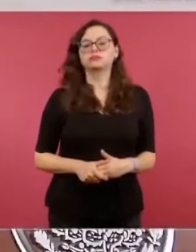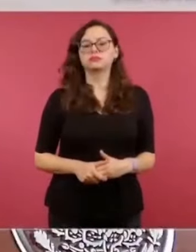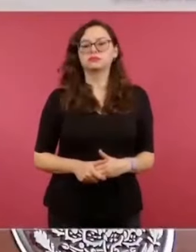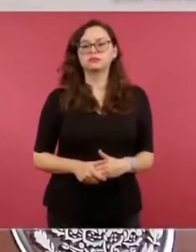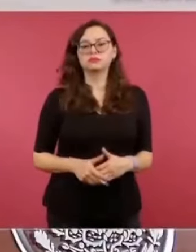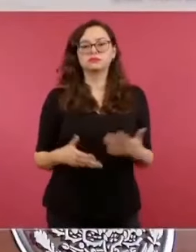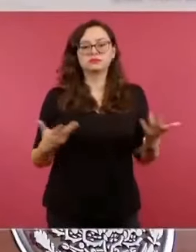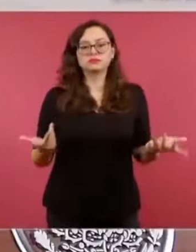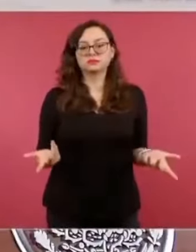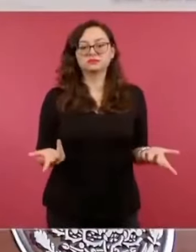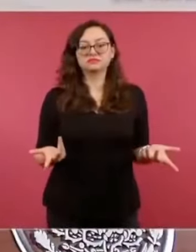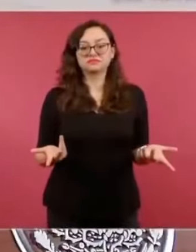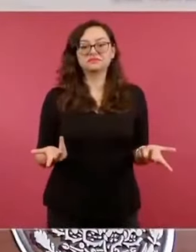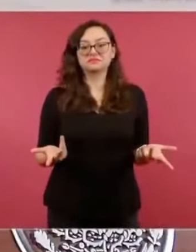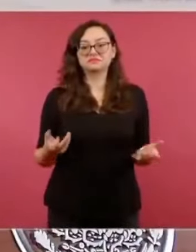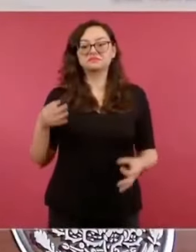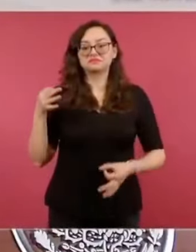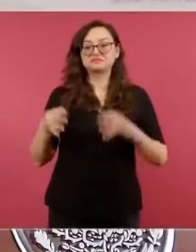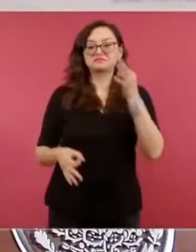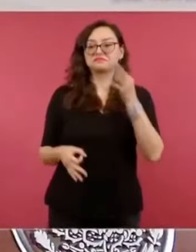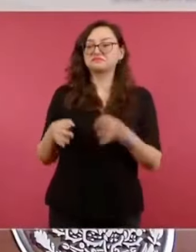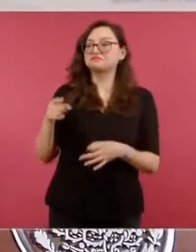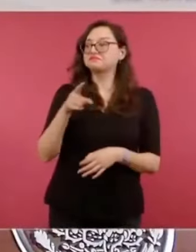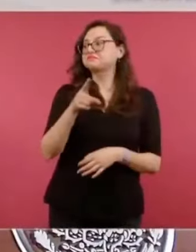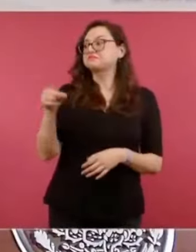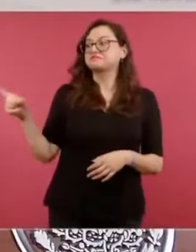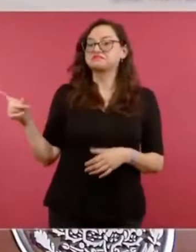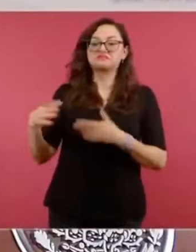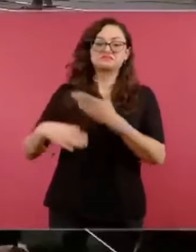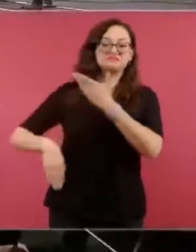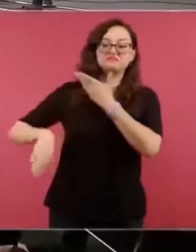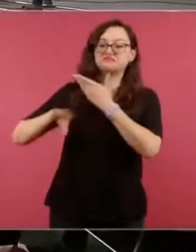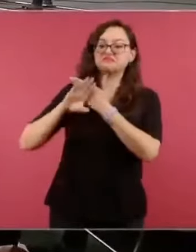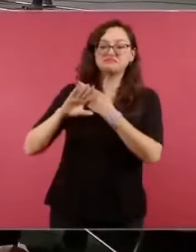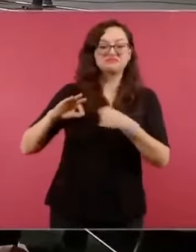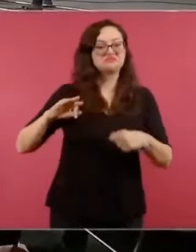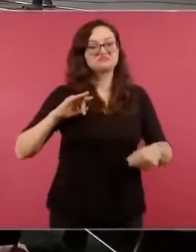Es todo lo que hace el Poder Judicial. Y en turno al tema de la defensa que…